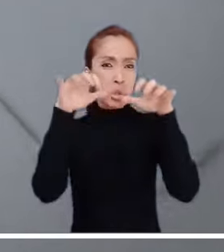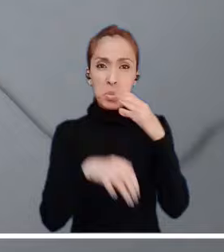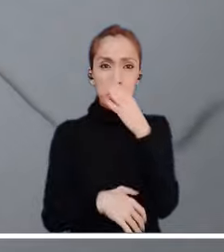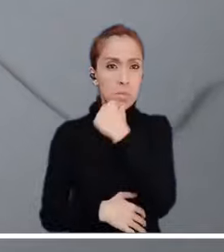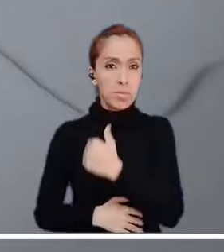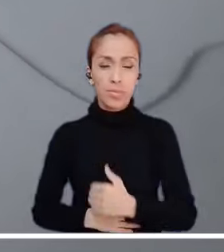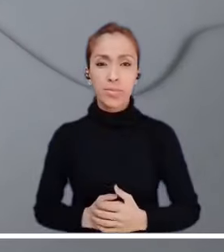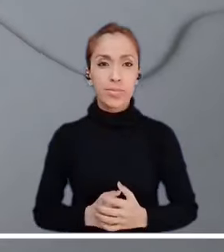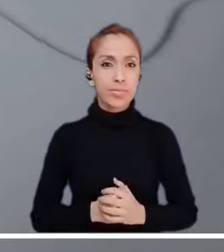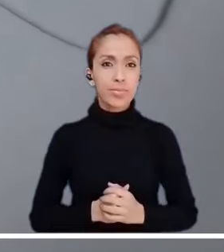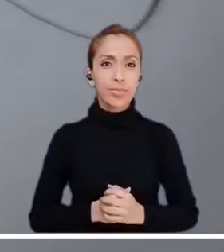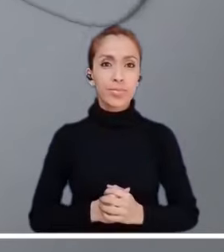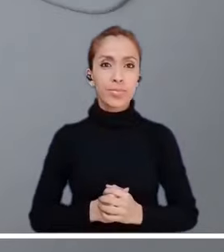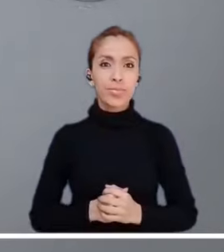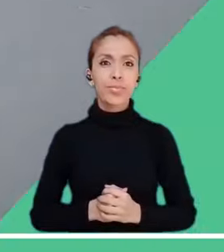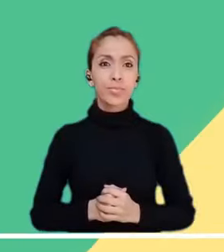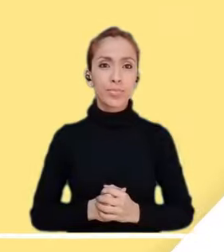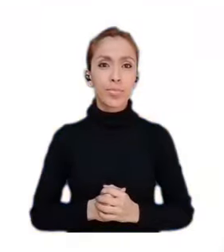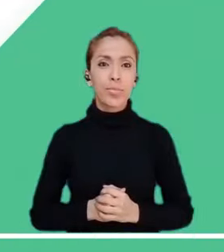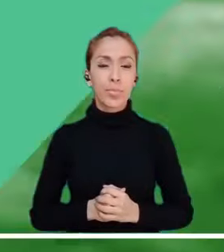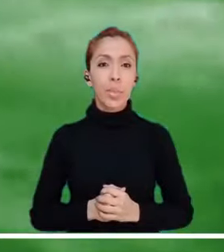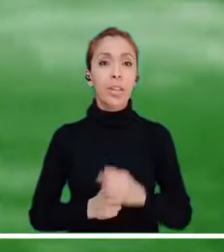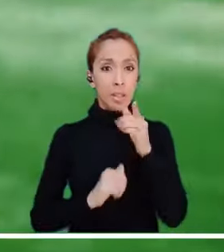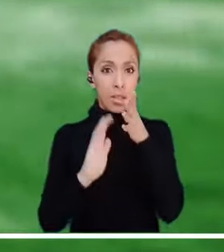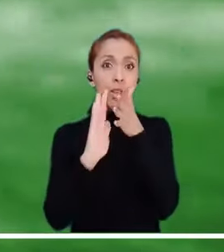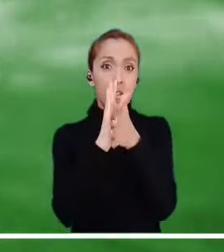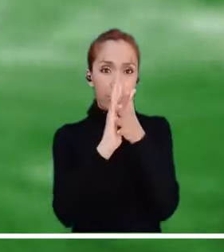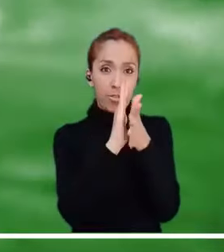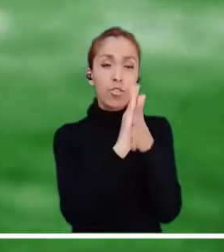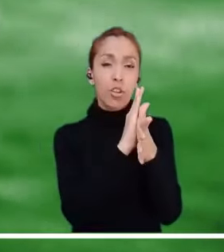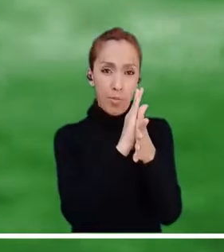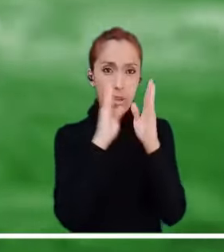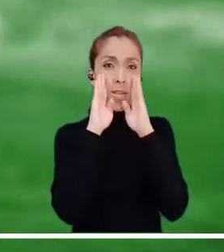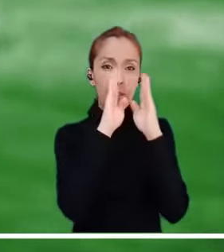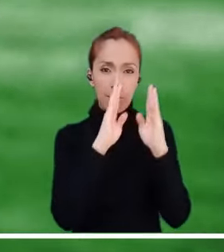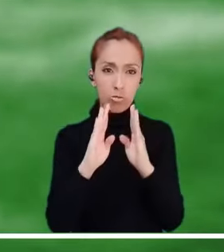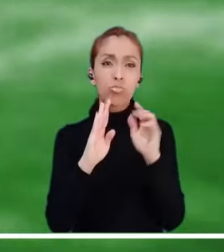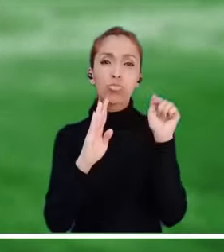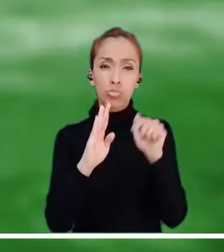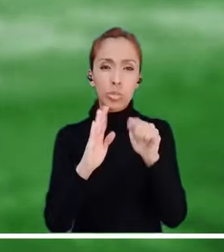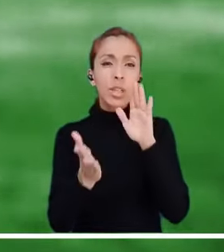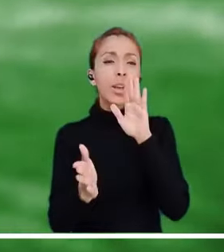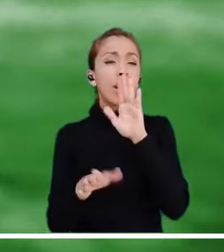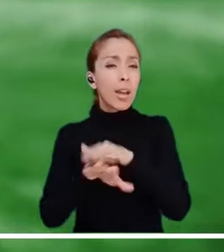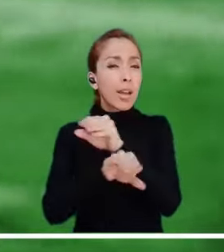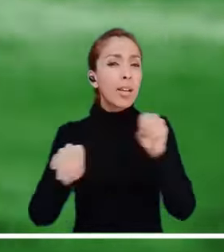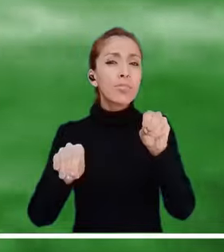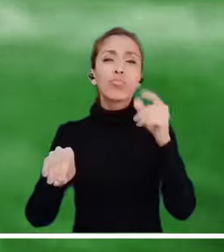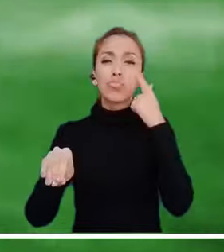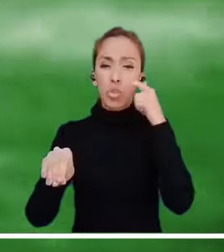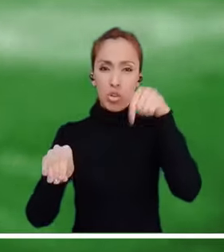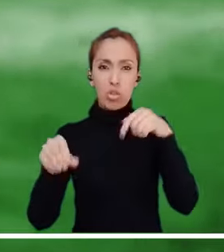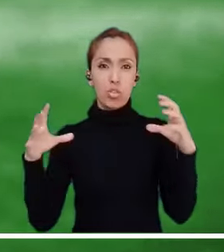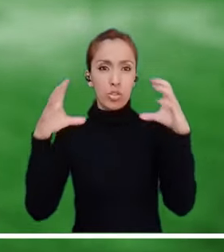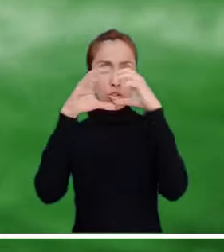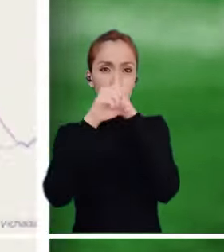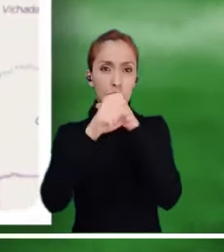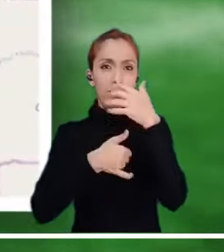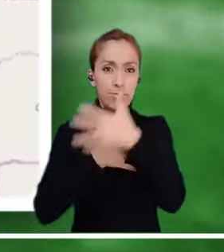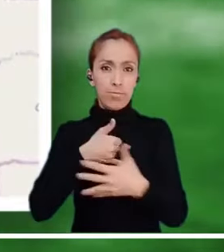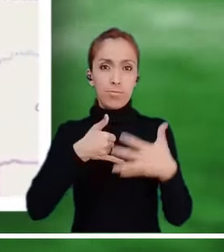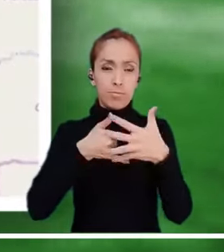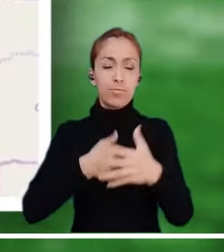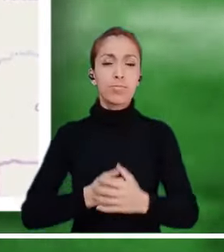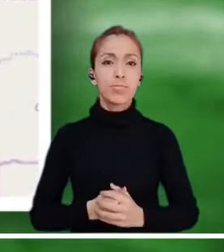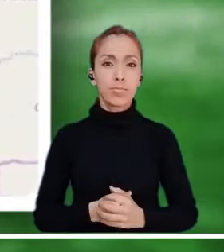causarán lluvias notables. Manténgase informado con el resumen de las alertas que se encuentran activas